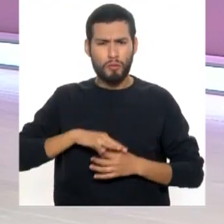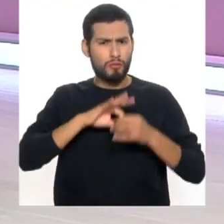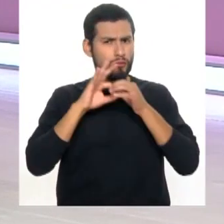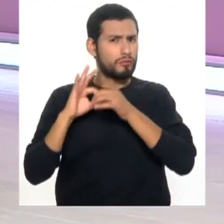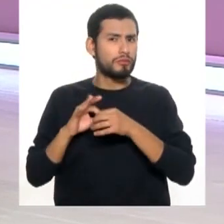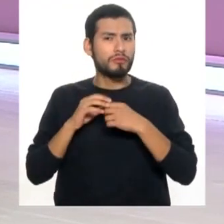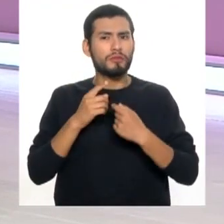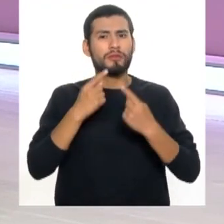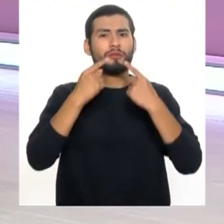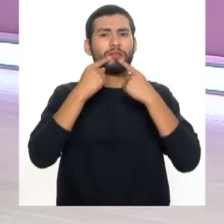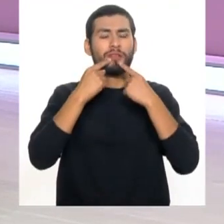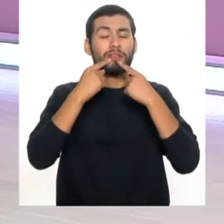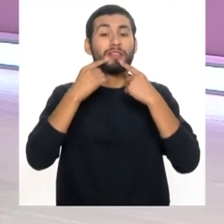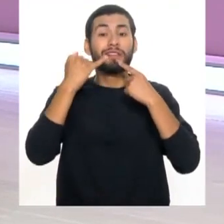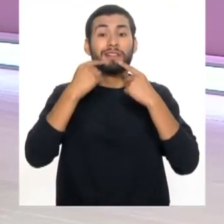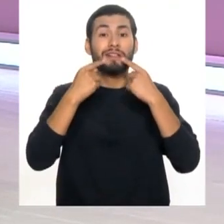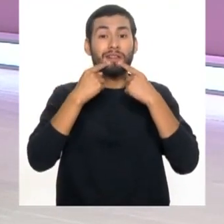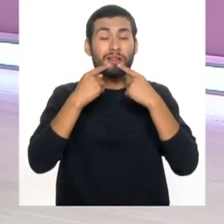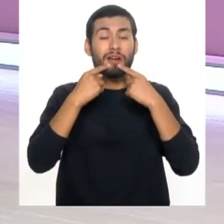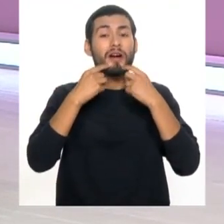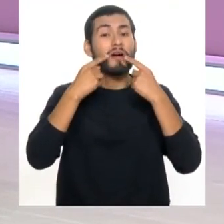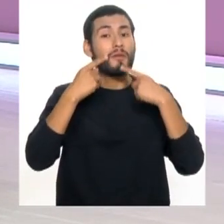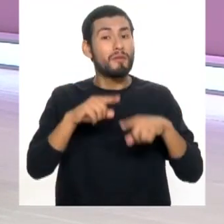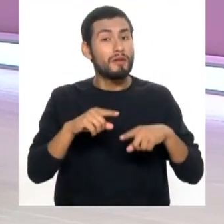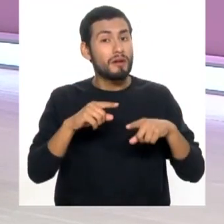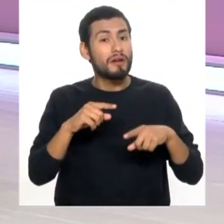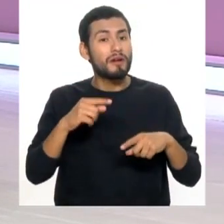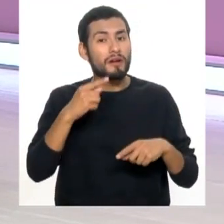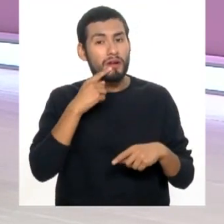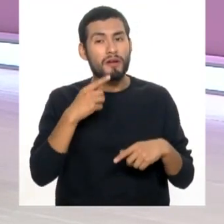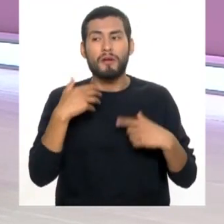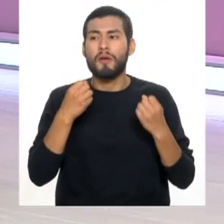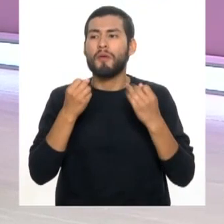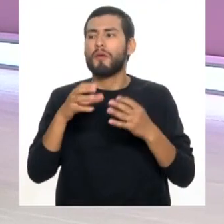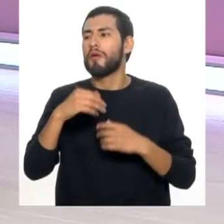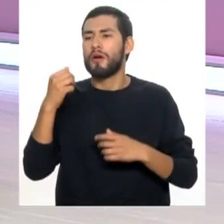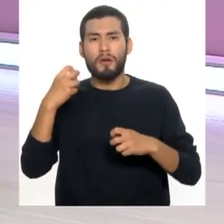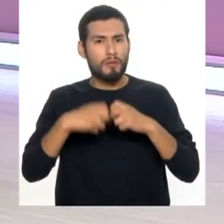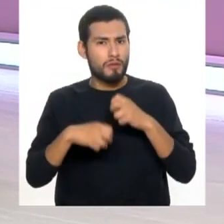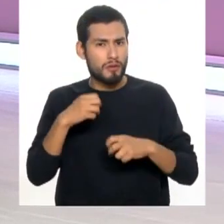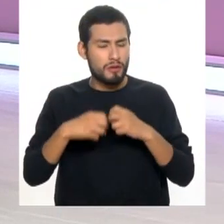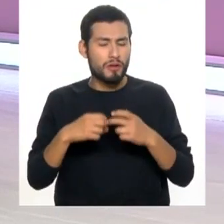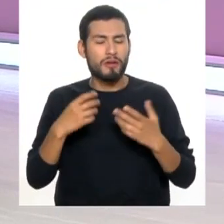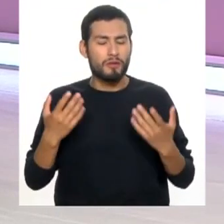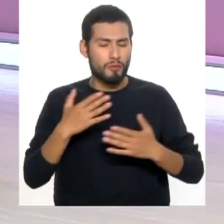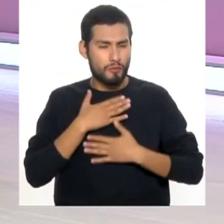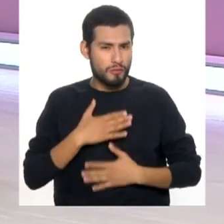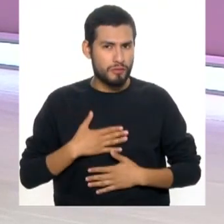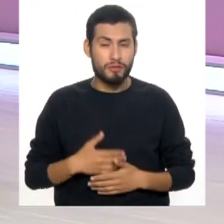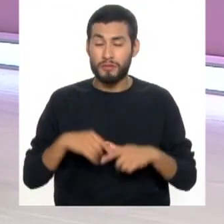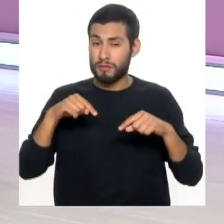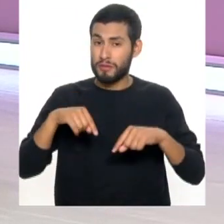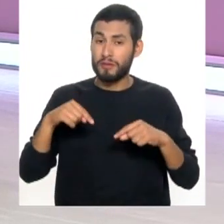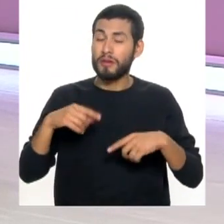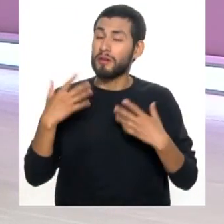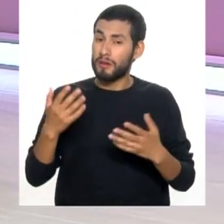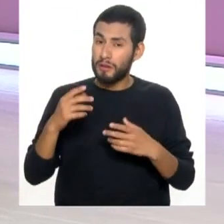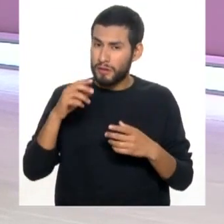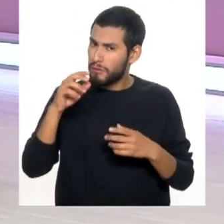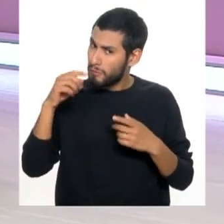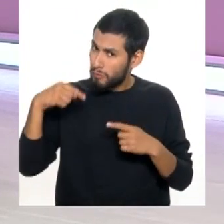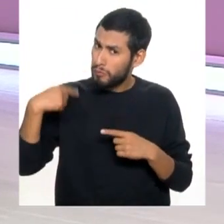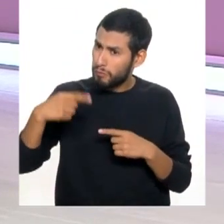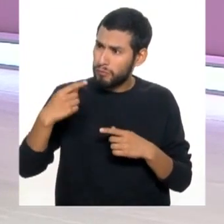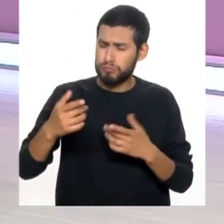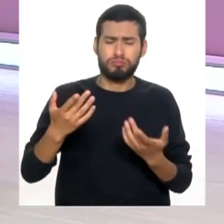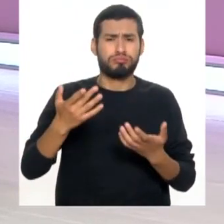nuestra boca y lo que pasa con nuestra boca puede pasar en otras partes del cuerpo. Así que el día de hoy vamos a hablar acerca de este prevalente